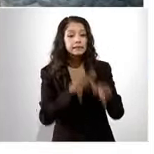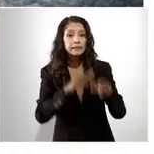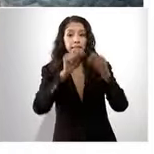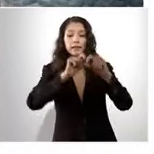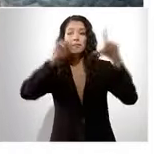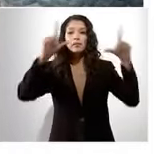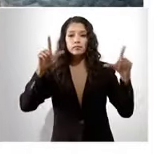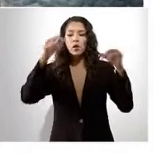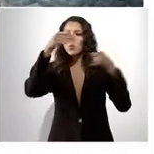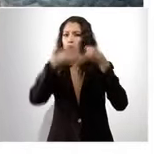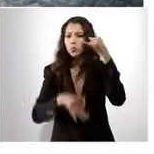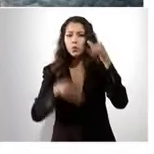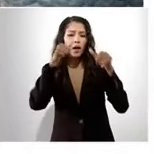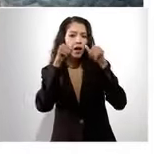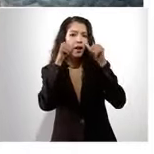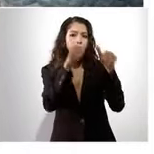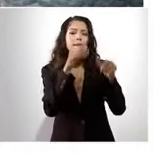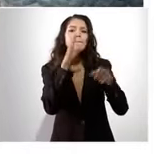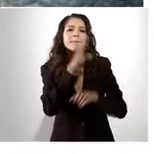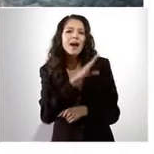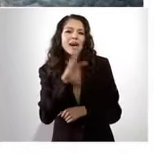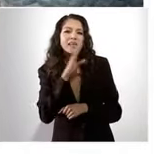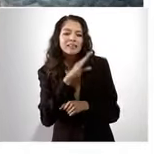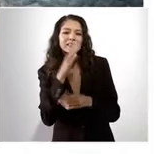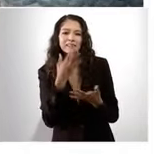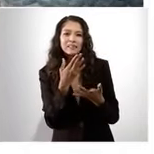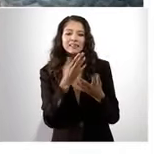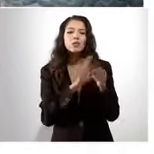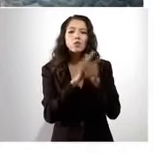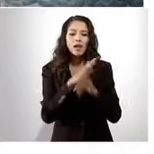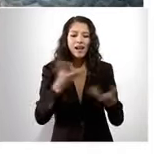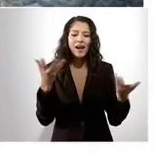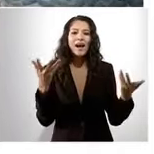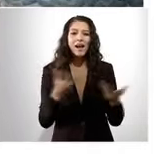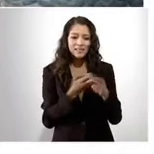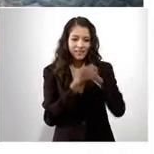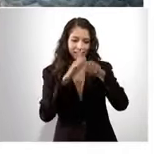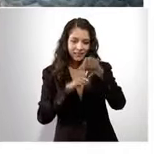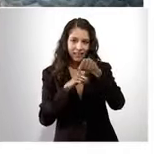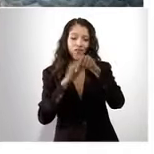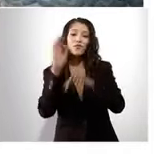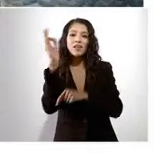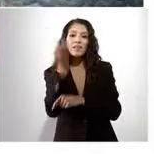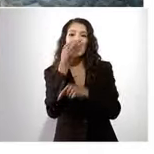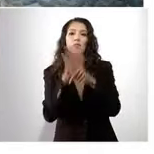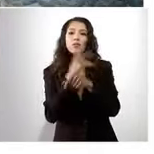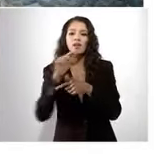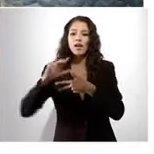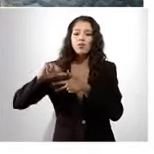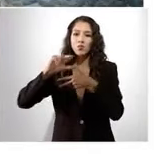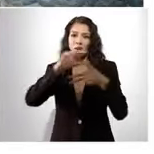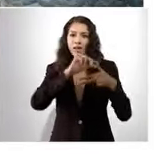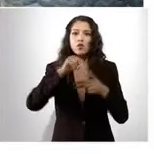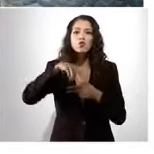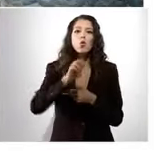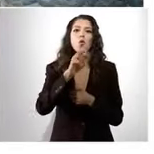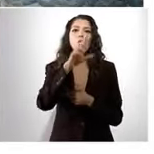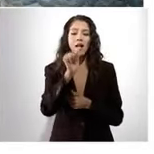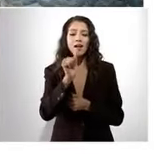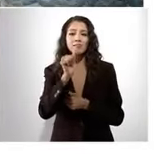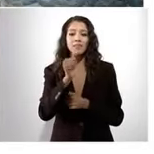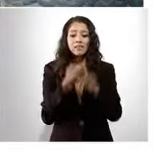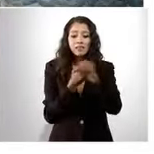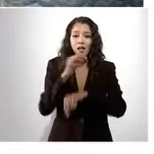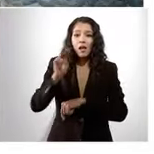Finalmente, en atención a los daños ocasionados a la infraestructura de Secretaría Estatal y Federal por el paso del huracán Nora, en el estado de Michoacán,